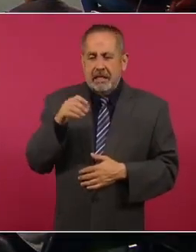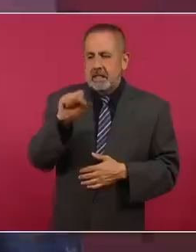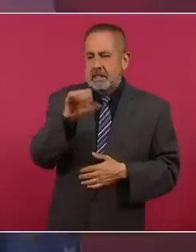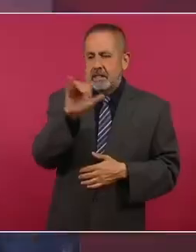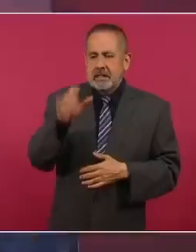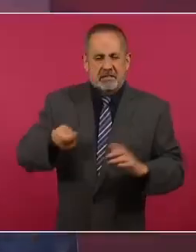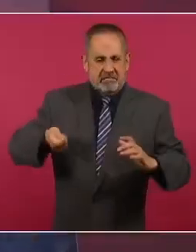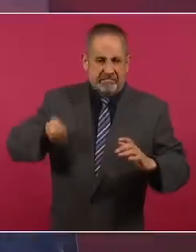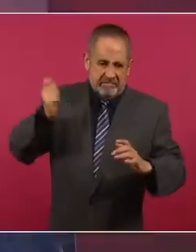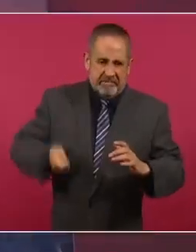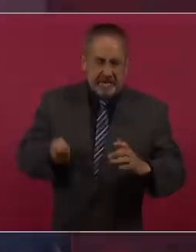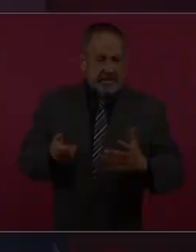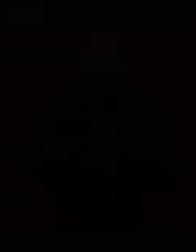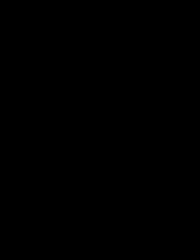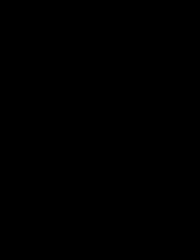ministros de la Corte.